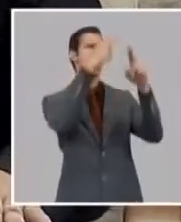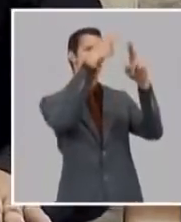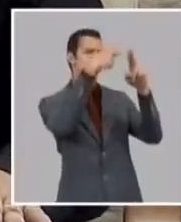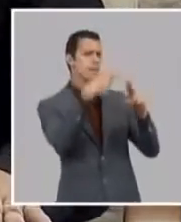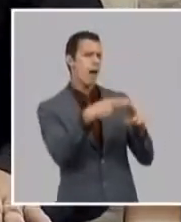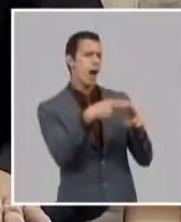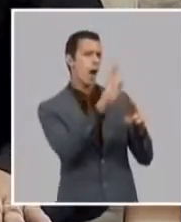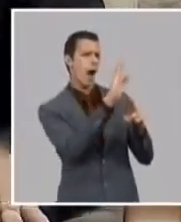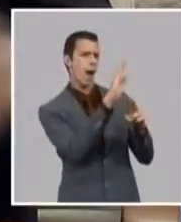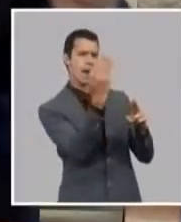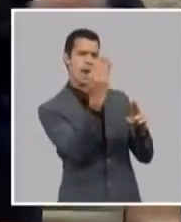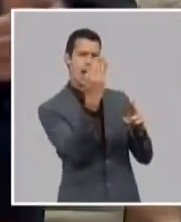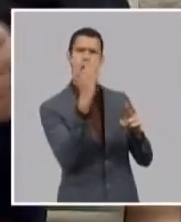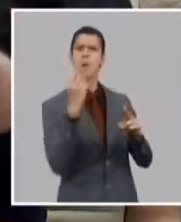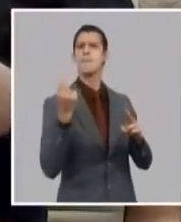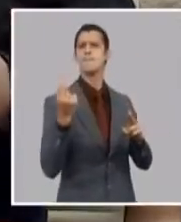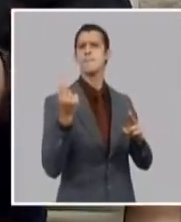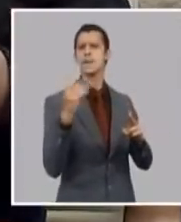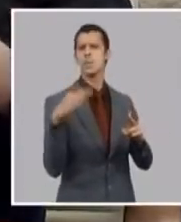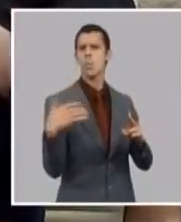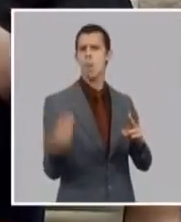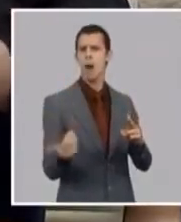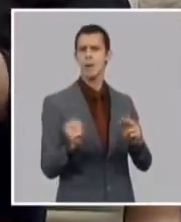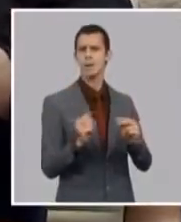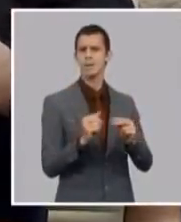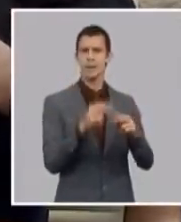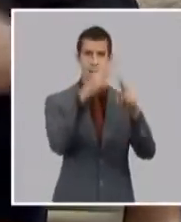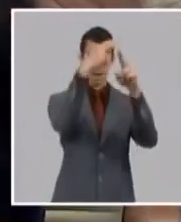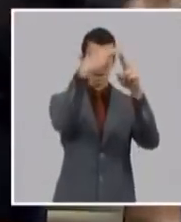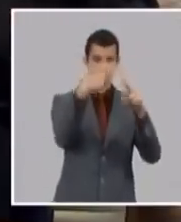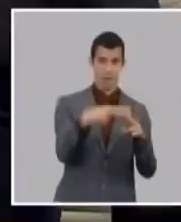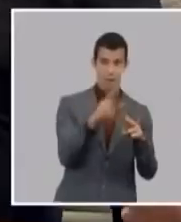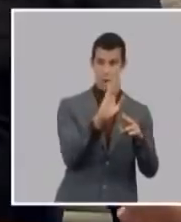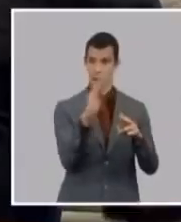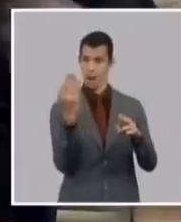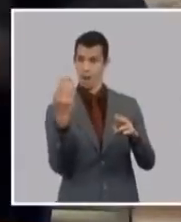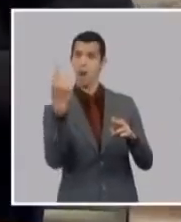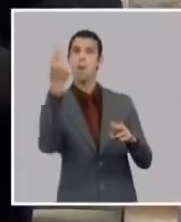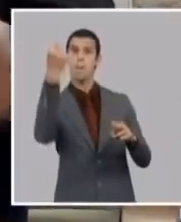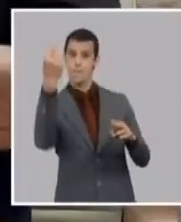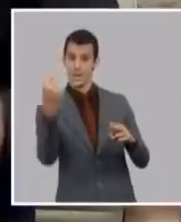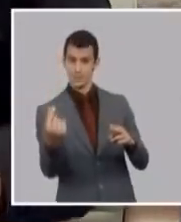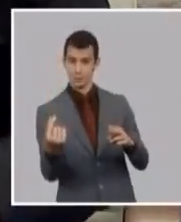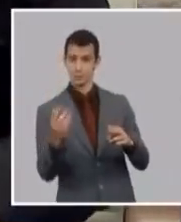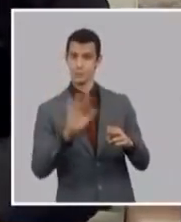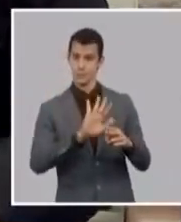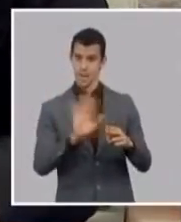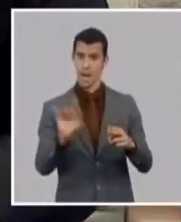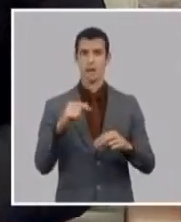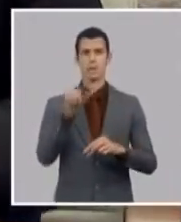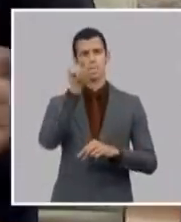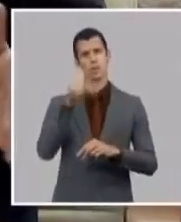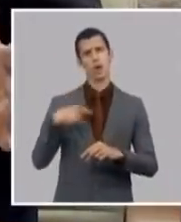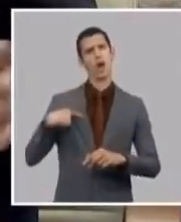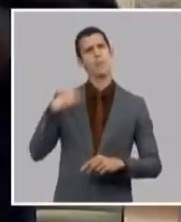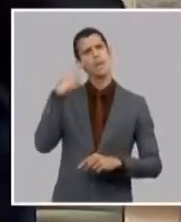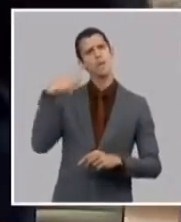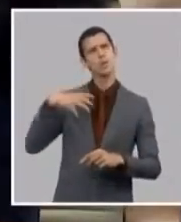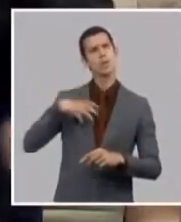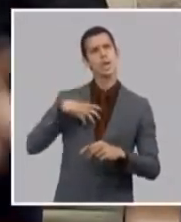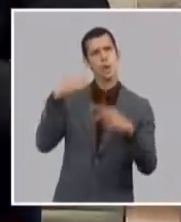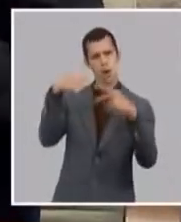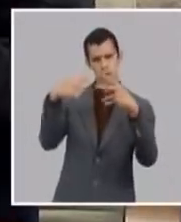costos y que las personas siempre están viendo en la primera importación en moneda nacional entonces hoy